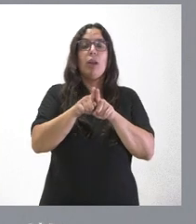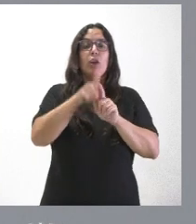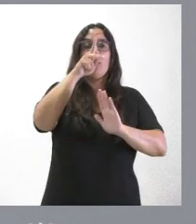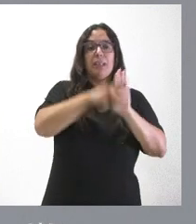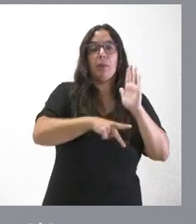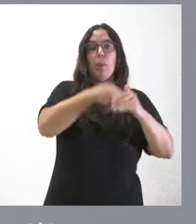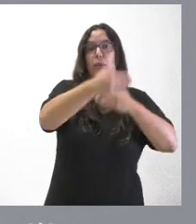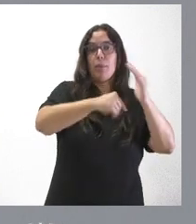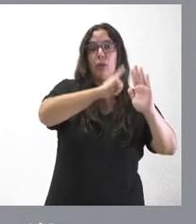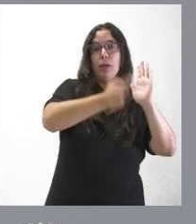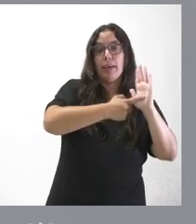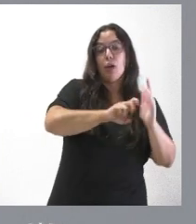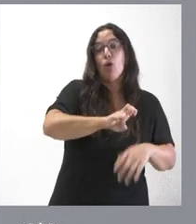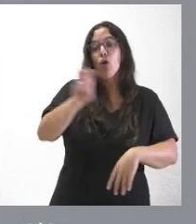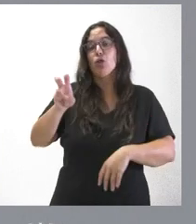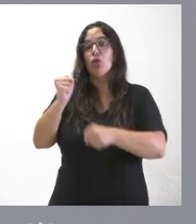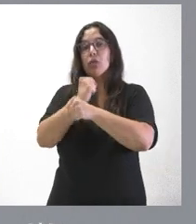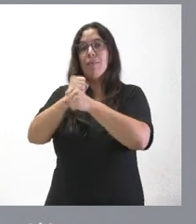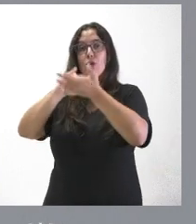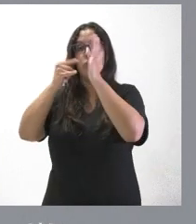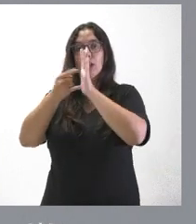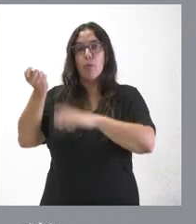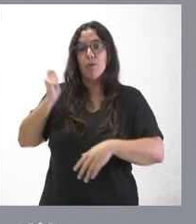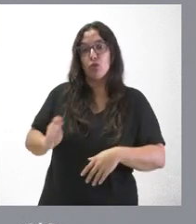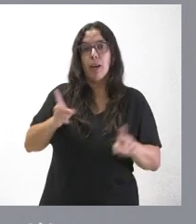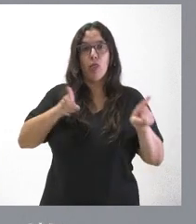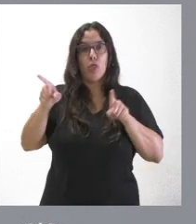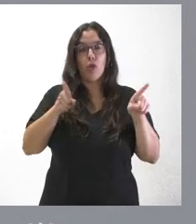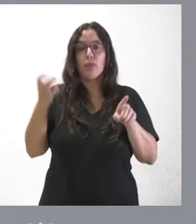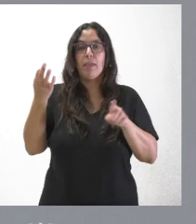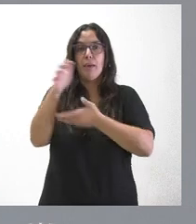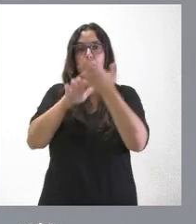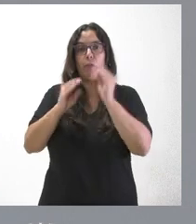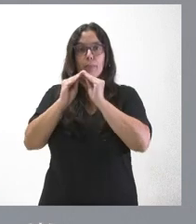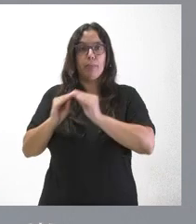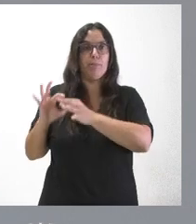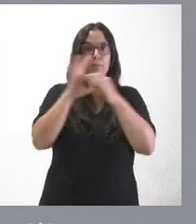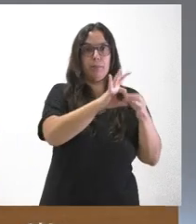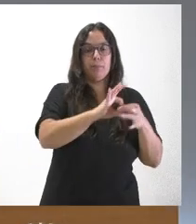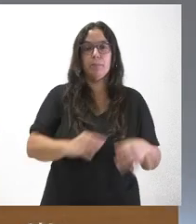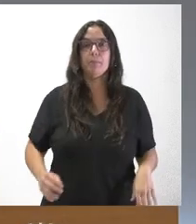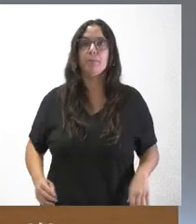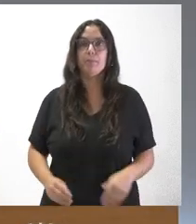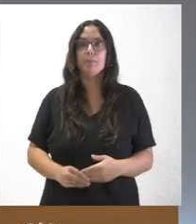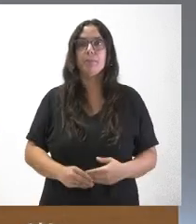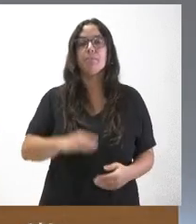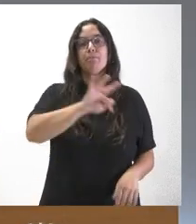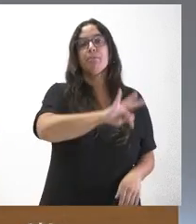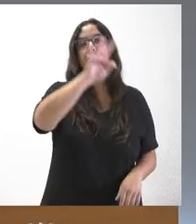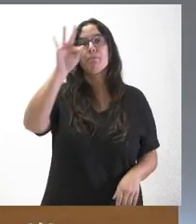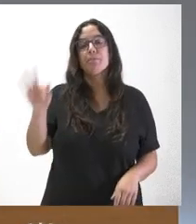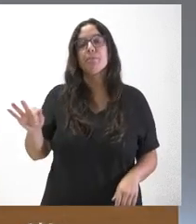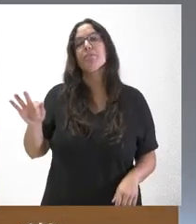otro elemento es el trabajo técnico de los profesionales, que son los que tienen que realizar estos informes relativos a estas materias. Pues, damos paso a